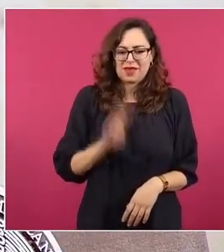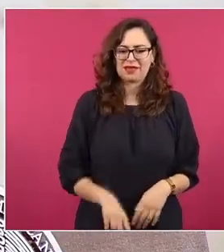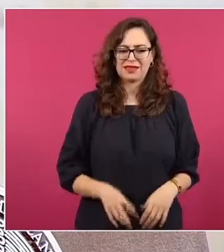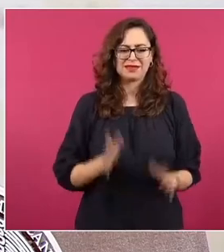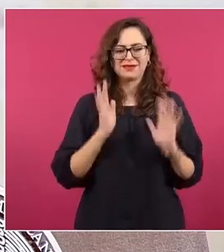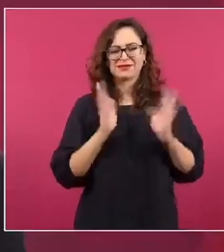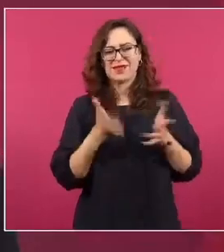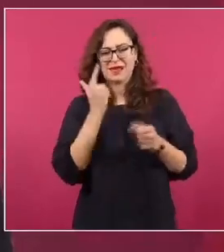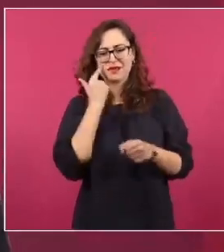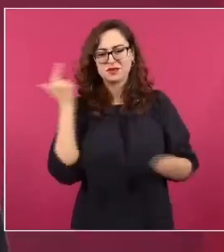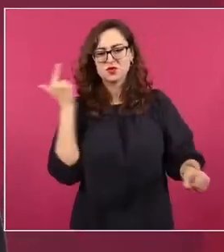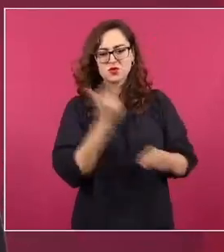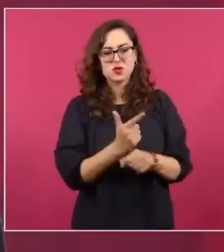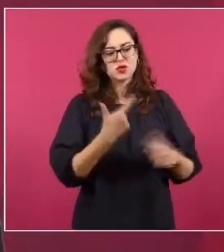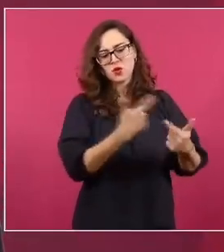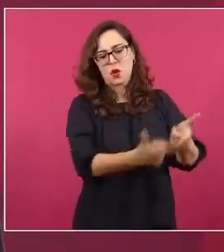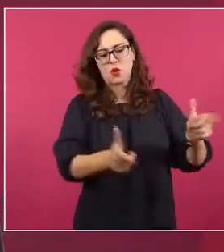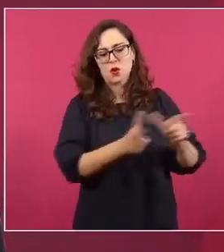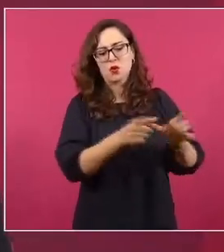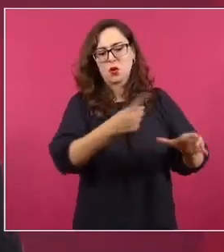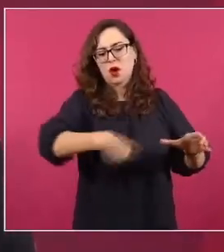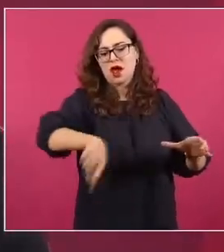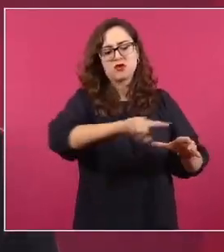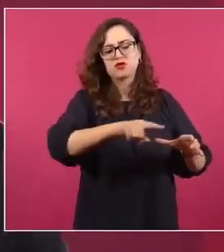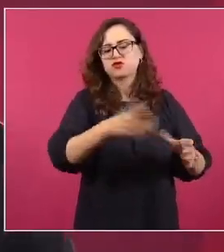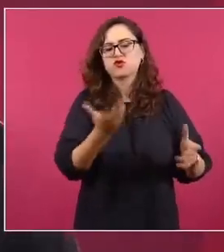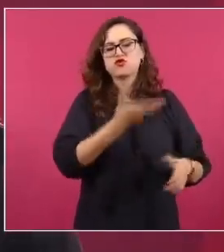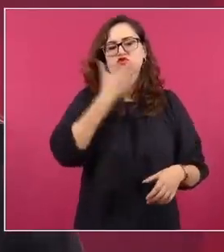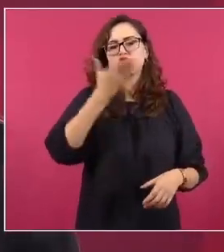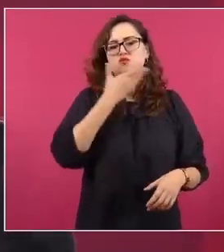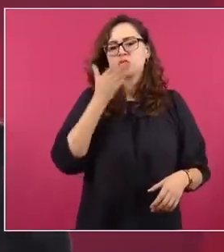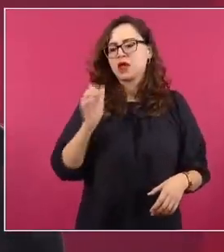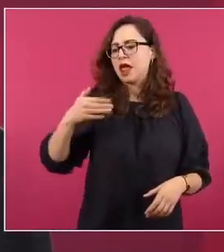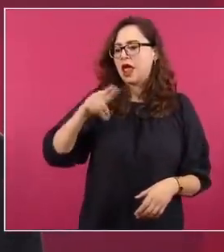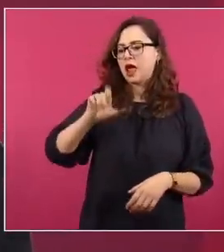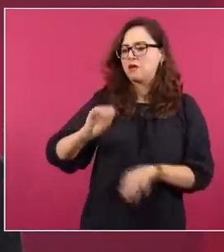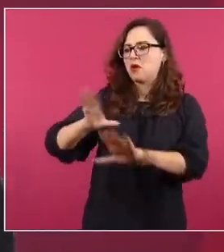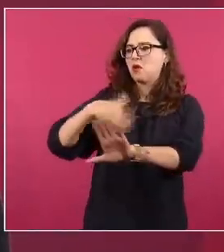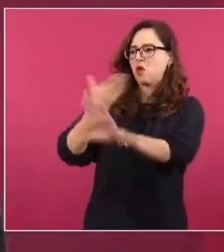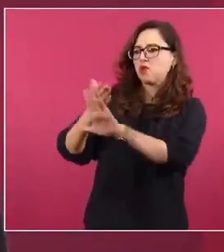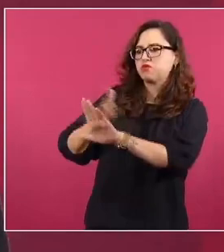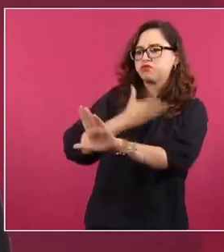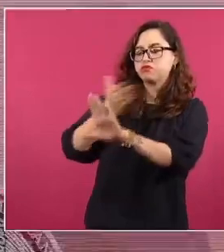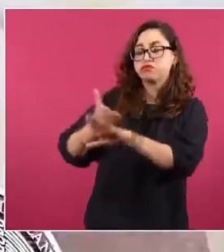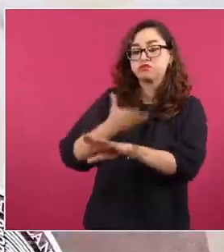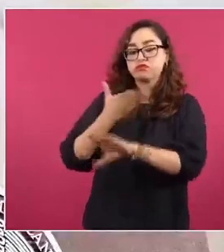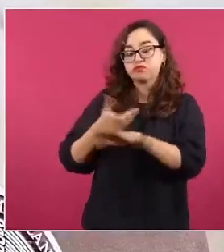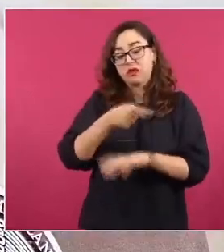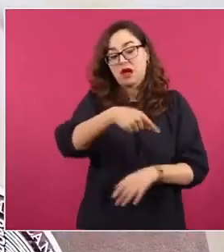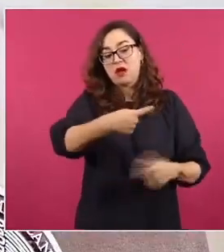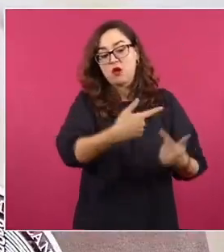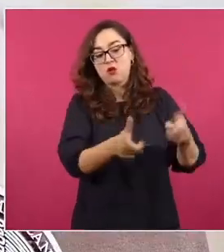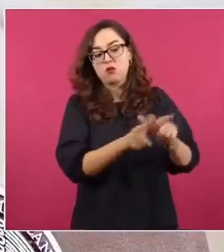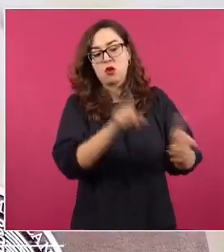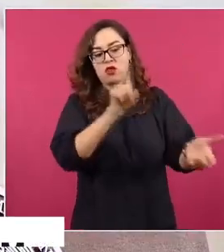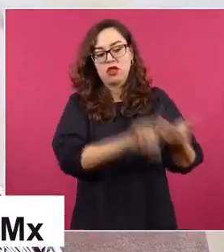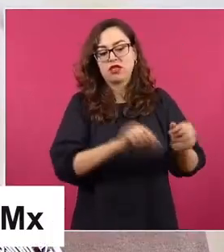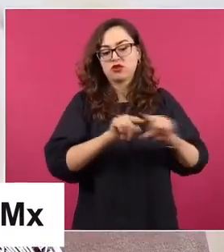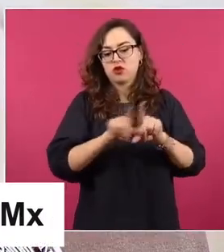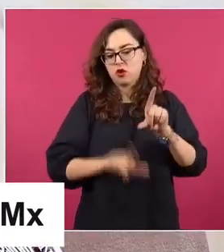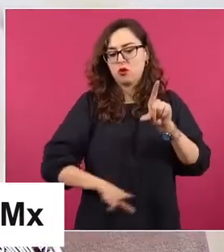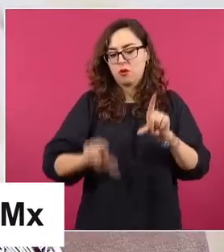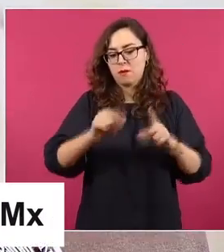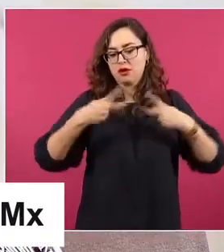del presidente López Obrador en la que participan actores nacionales e internacionales. Julián